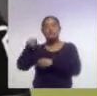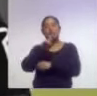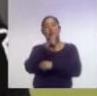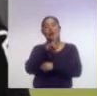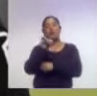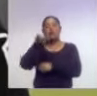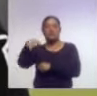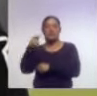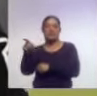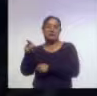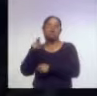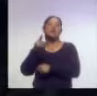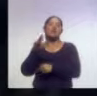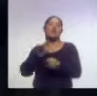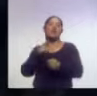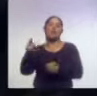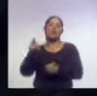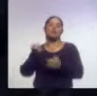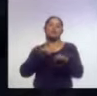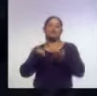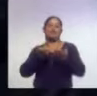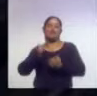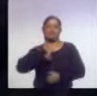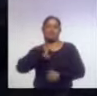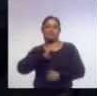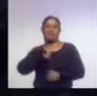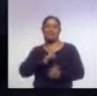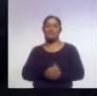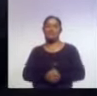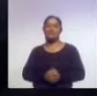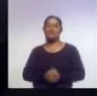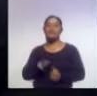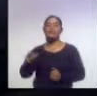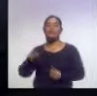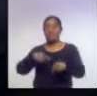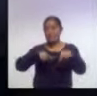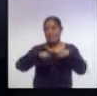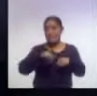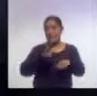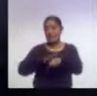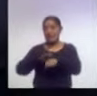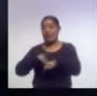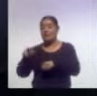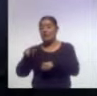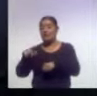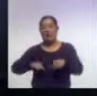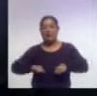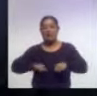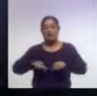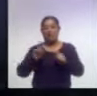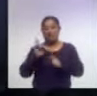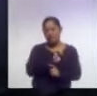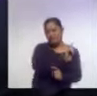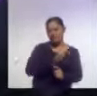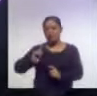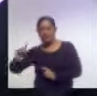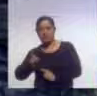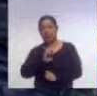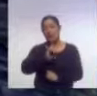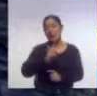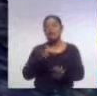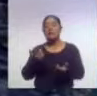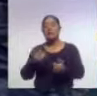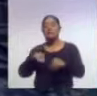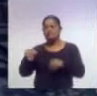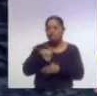la temporada que ha tenido por los entrenamientos, y a pesar de no ser presente con el gol, ha tenido mucha actividad jalando marca, que también es importante para un delantero,